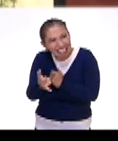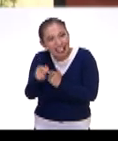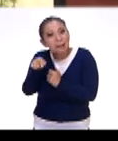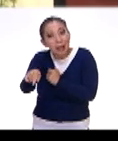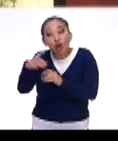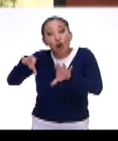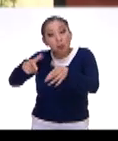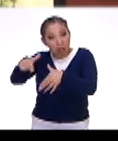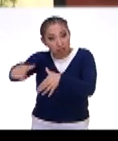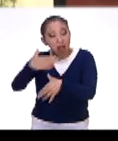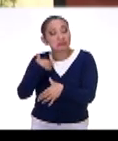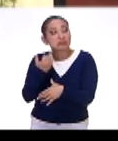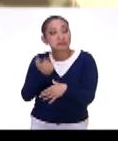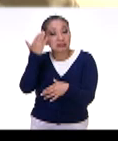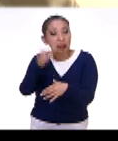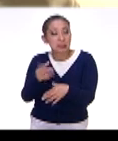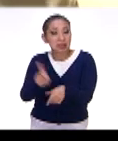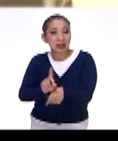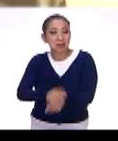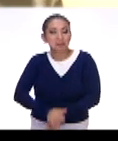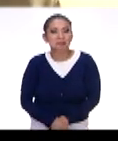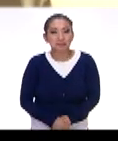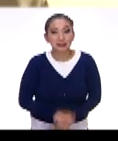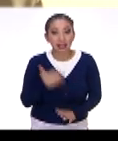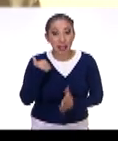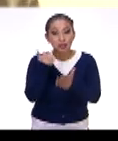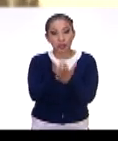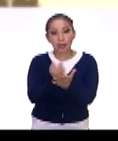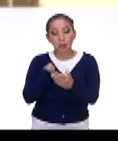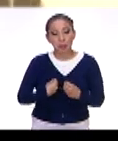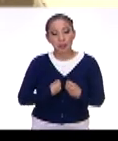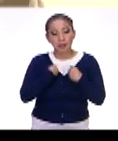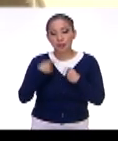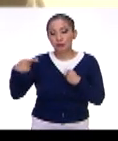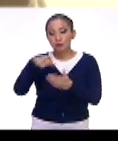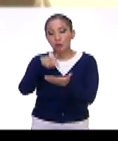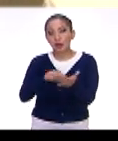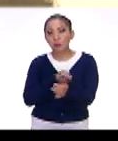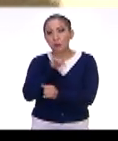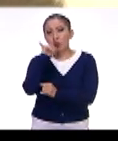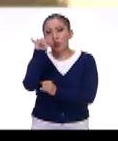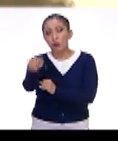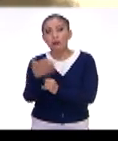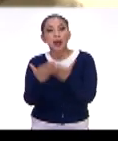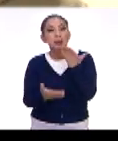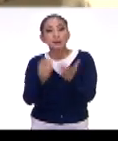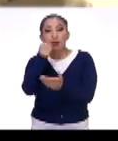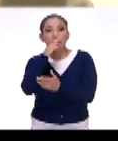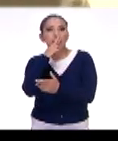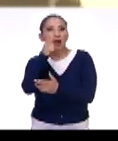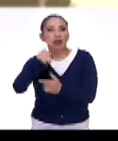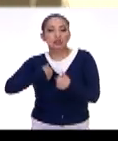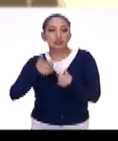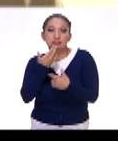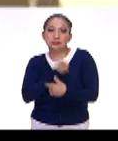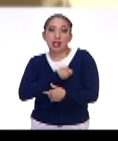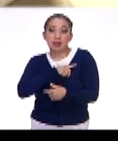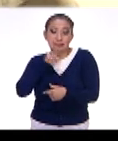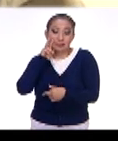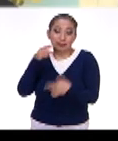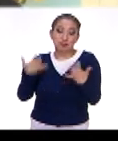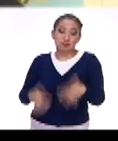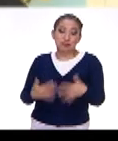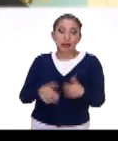en las comunidades sucede todos los días. Y que han ayudado a subsistir esas zonas marginadas, que a veces comen mejor que uno, según veo.